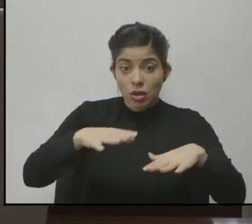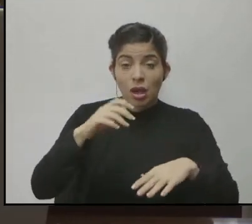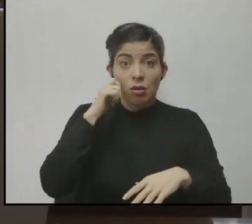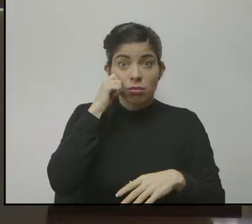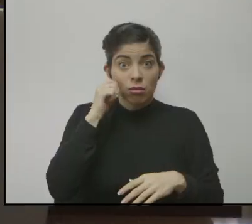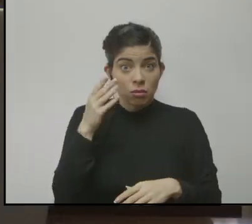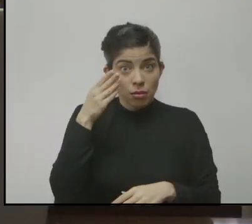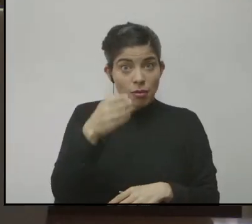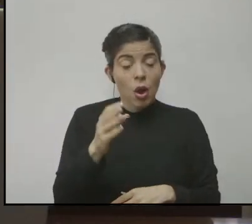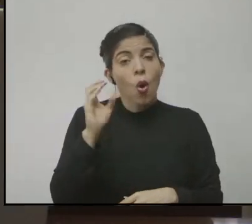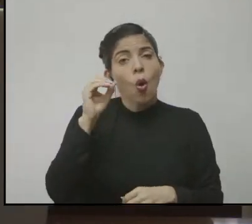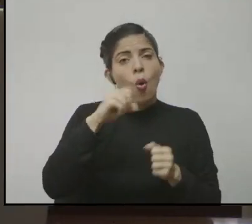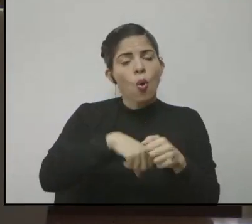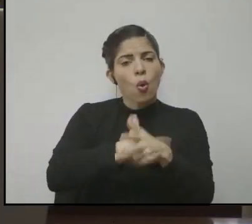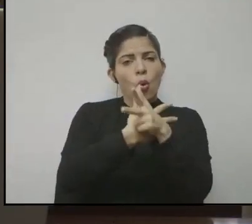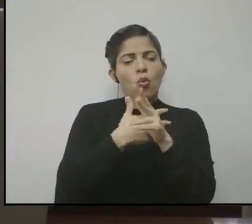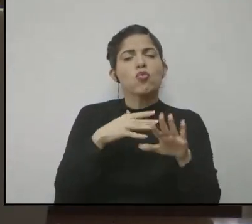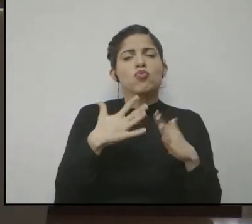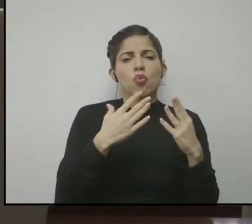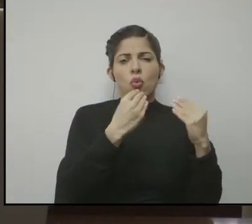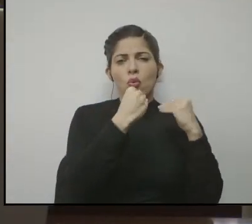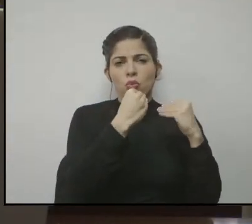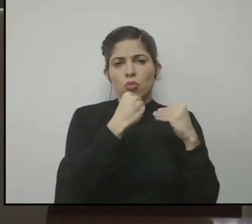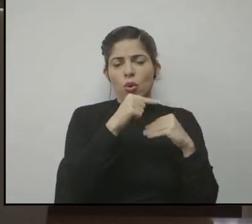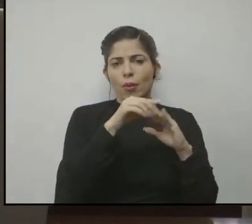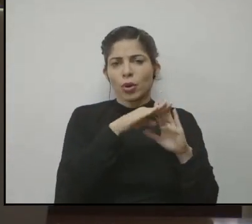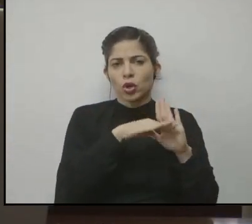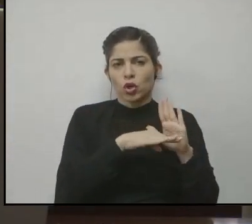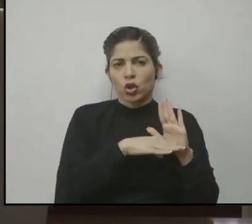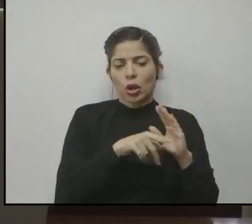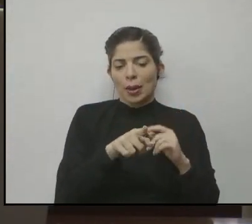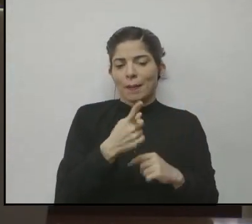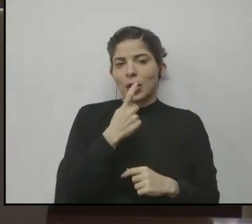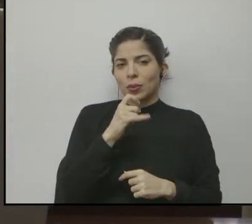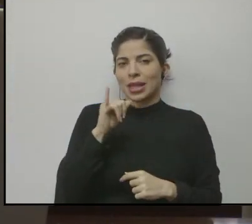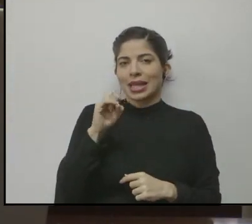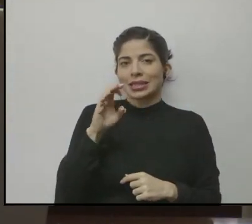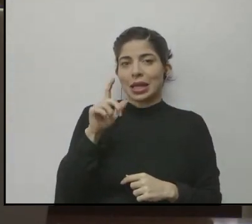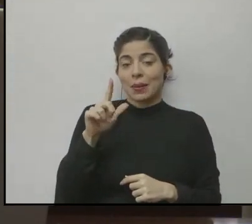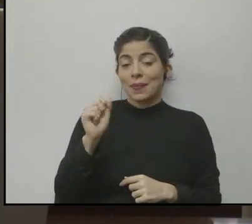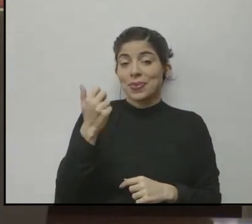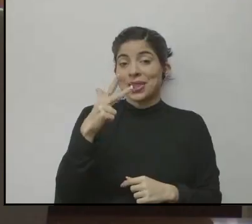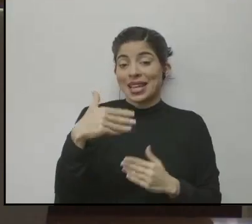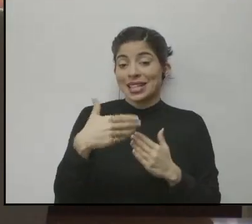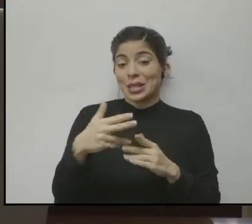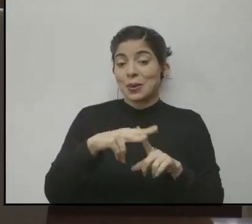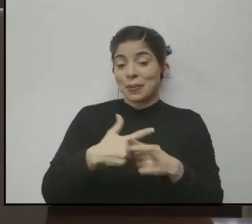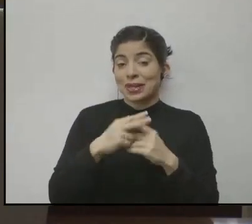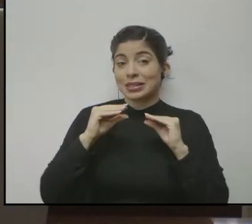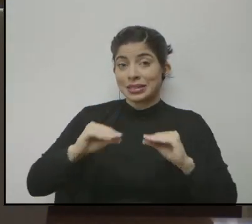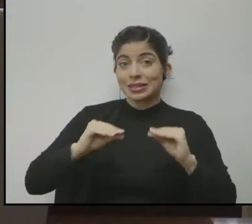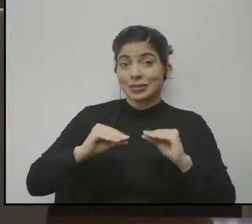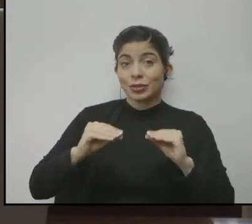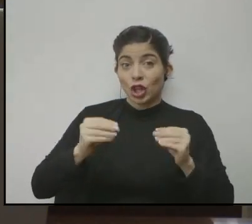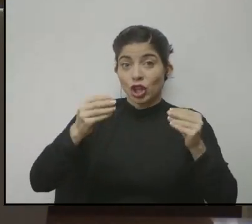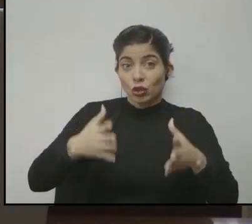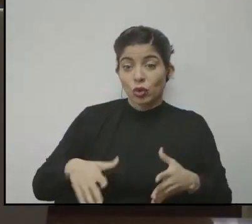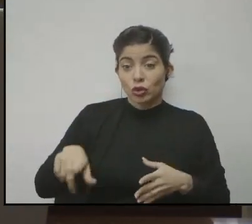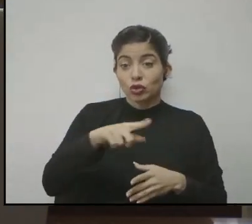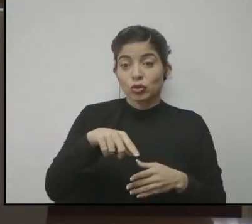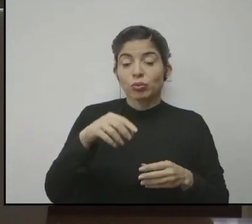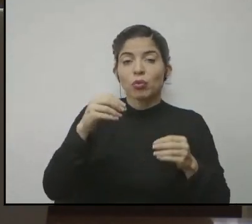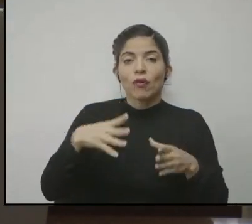presencial o virtual. Gracias. Pregunta Isabel, que si el 13 que empieza la capacitación docente de